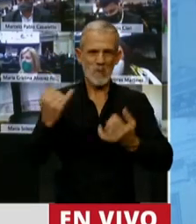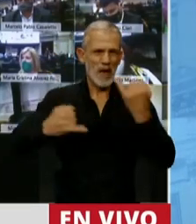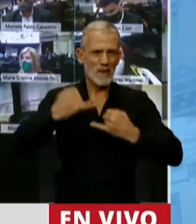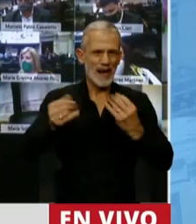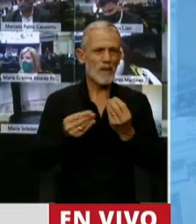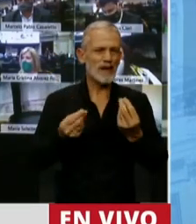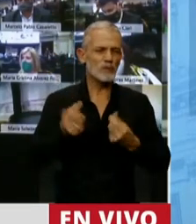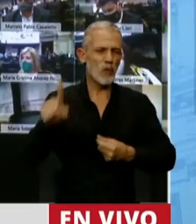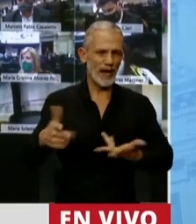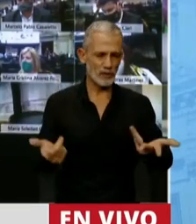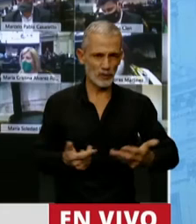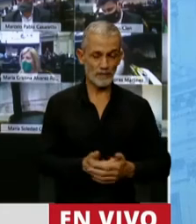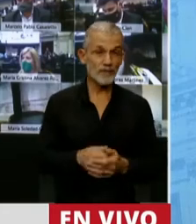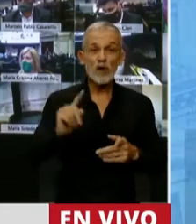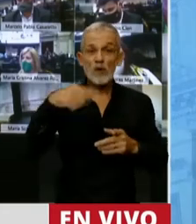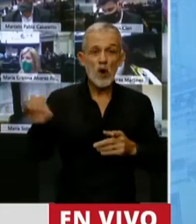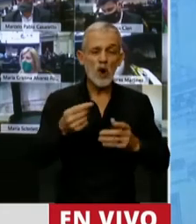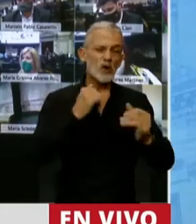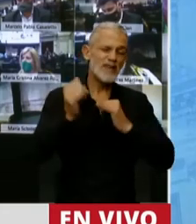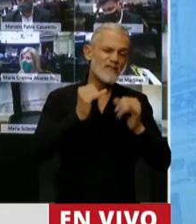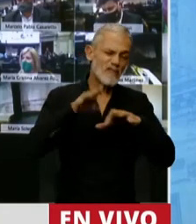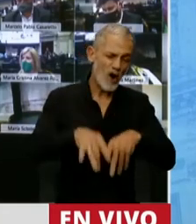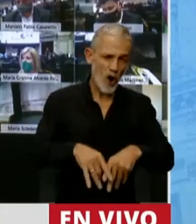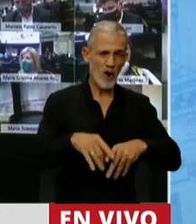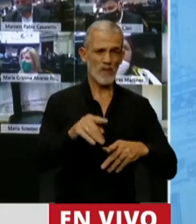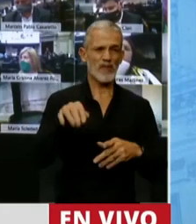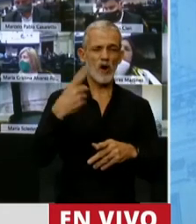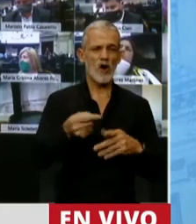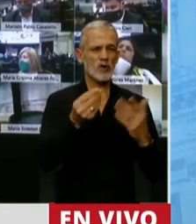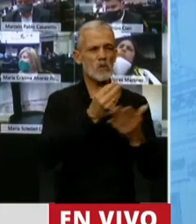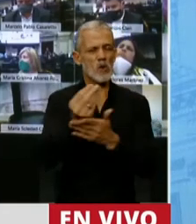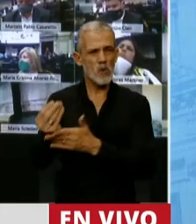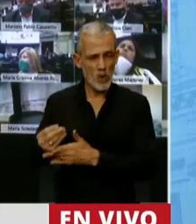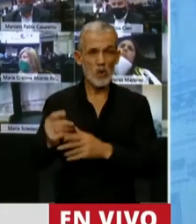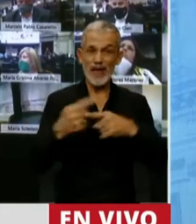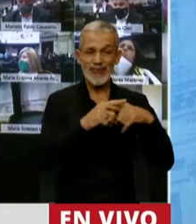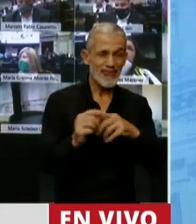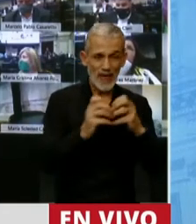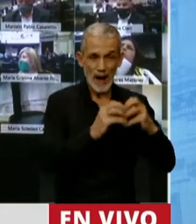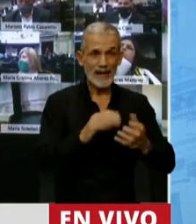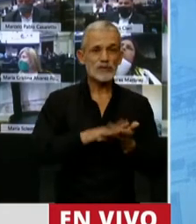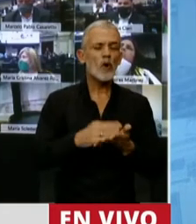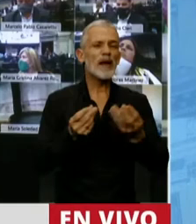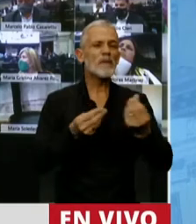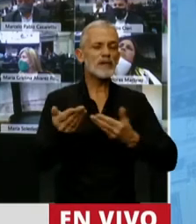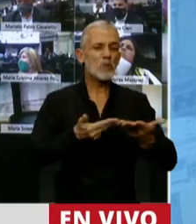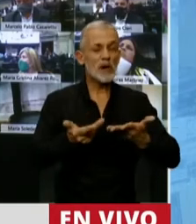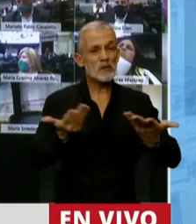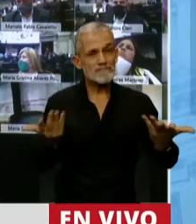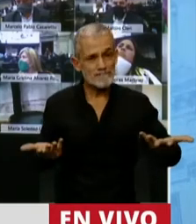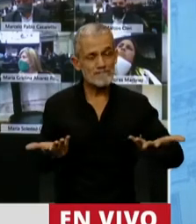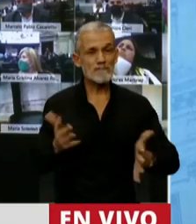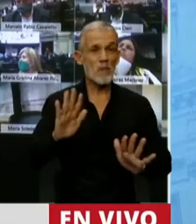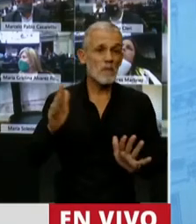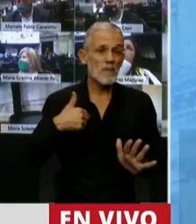sus presupuestos. Lo demás, el informe de los demás funcionarios, y el debate sobre el presupuesto, lamentablemente,